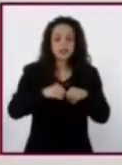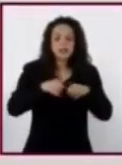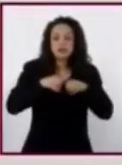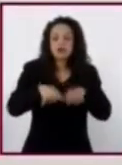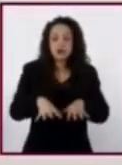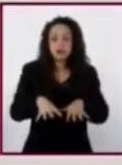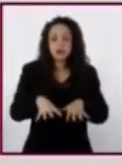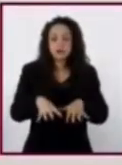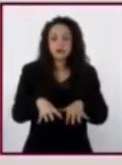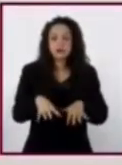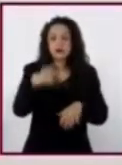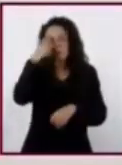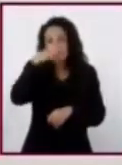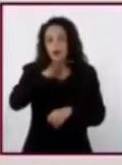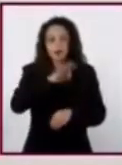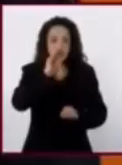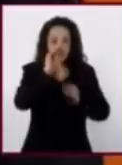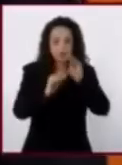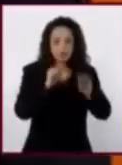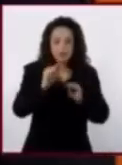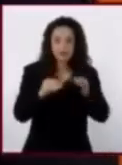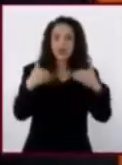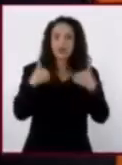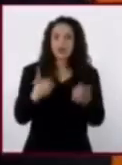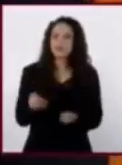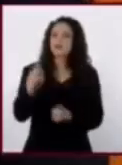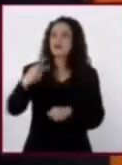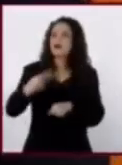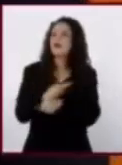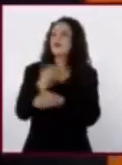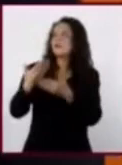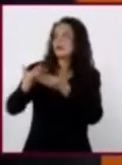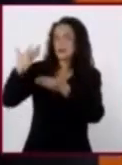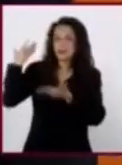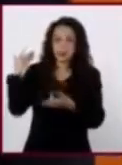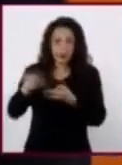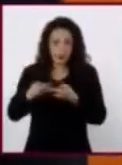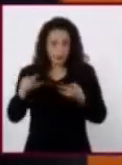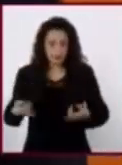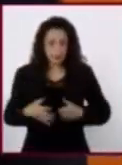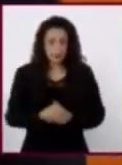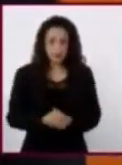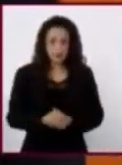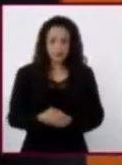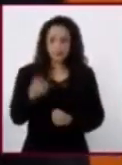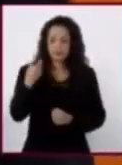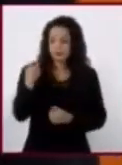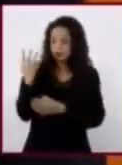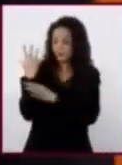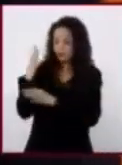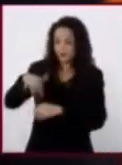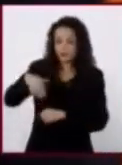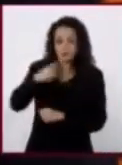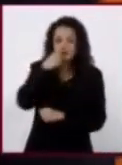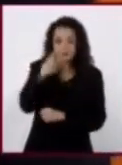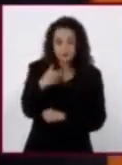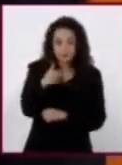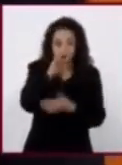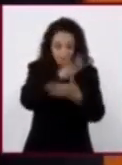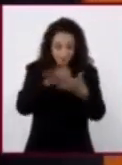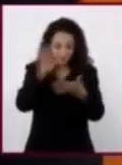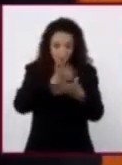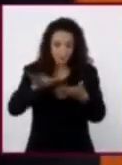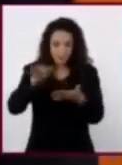en la reconstrucción del pasado. Como lo señaló el autor en la lectura que hicimos al inicio de la